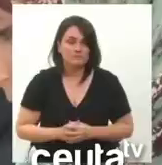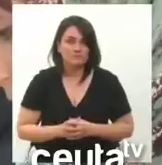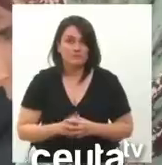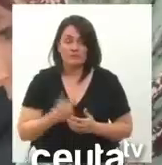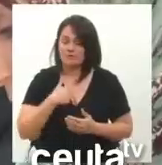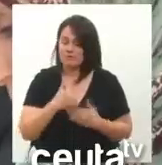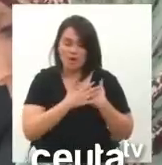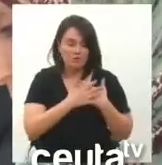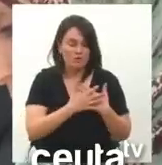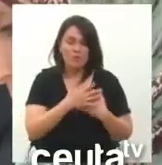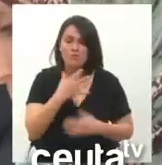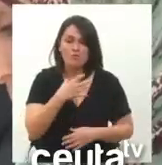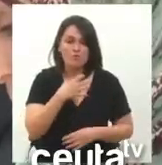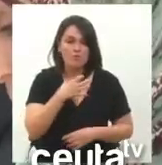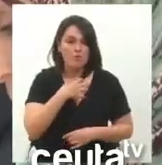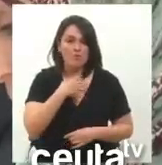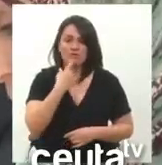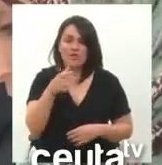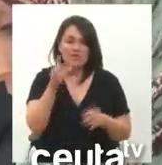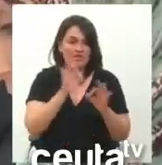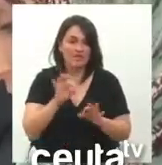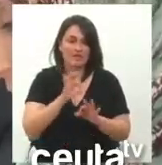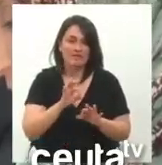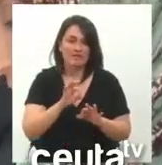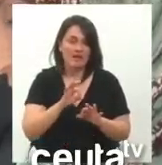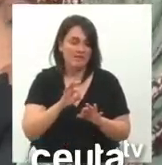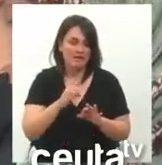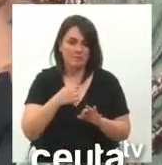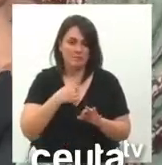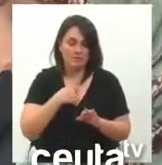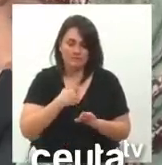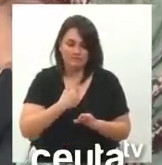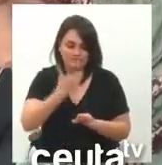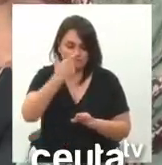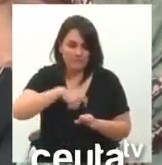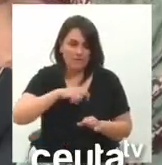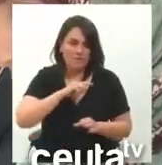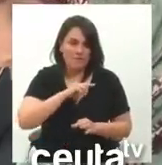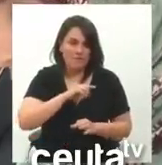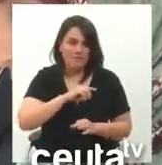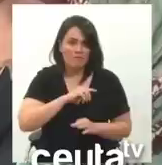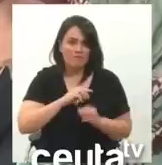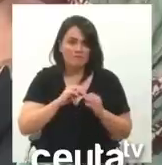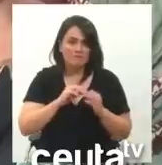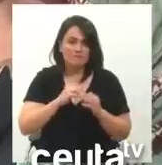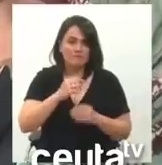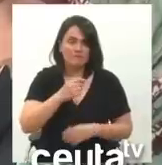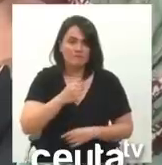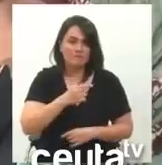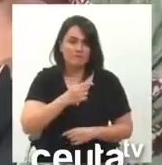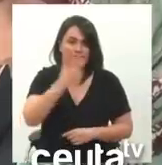puedo no hablar de esto. Iría contra mi propia naturaleza, contra la enseñanza de mis padres. A nosotros